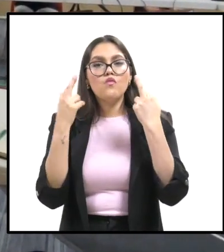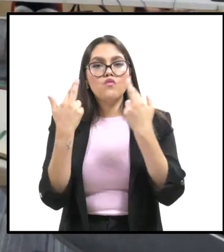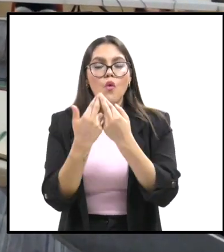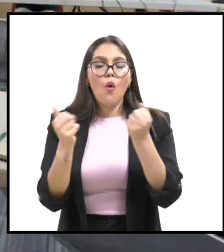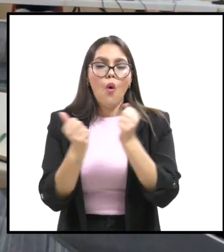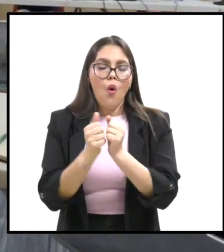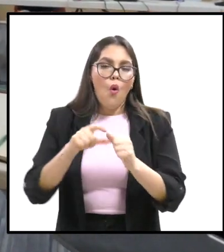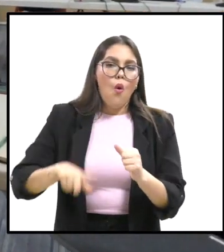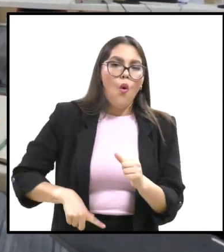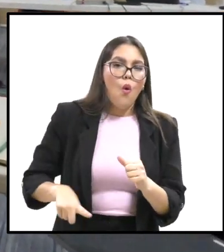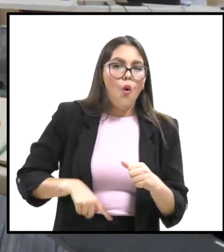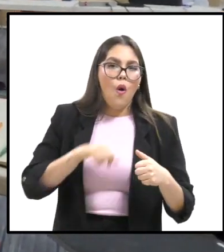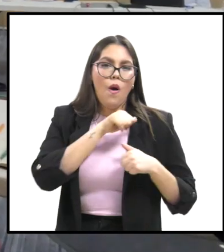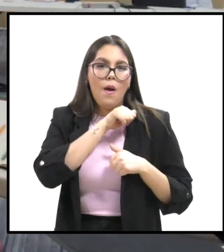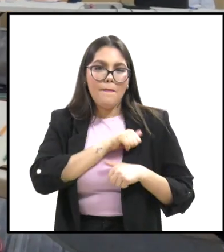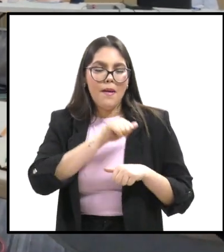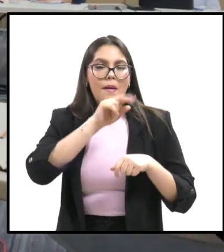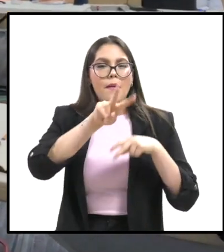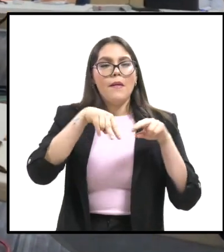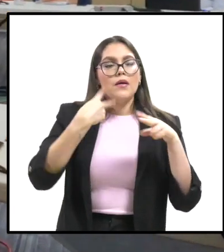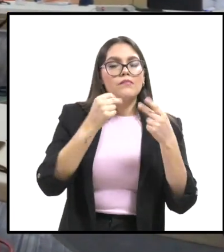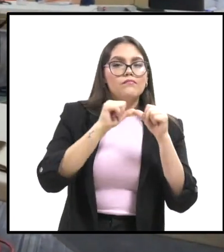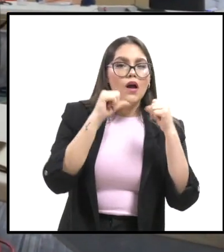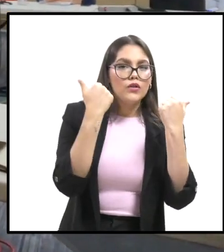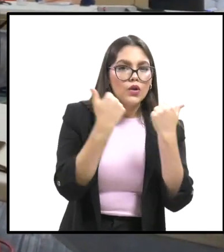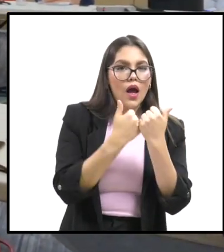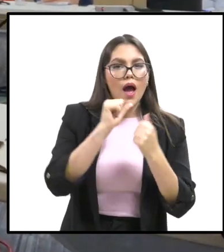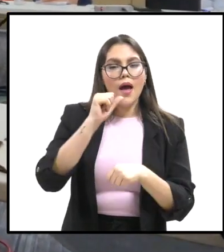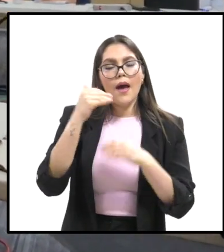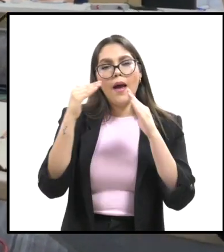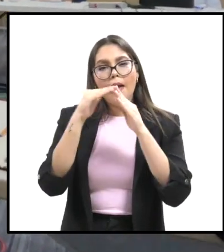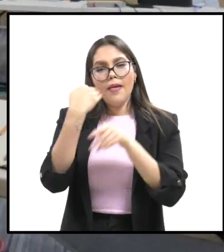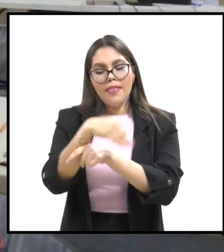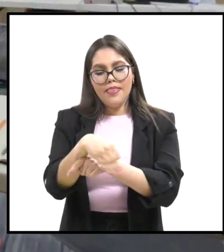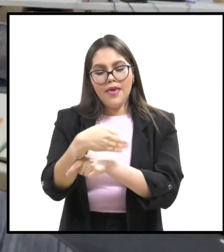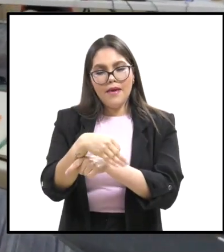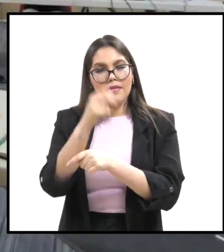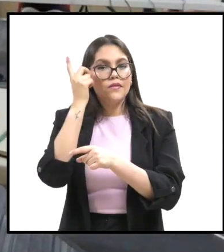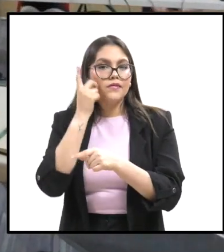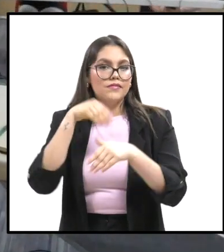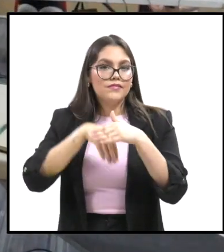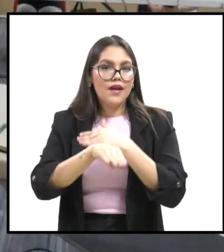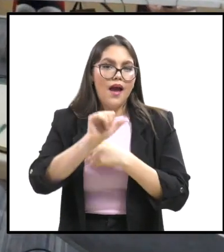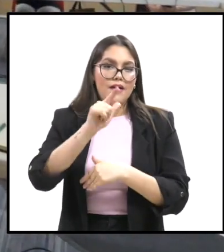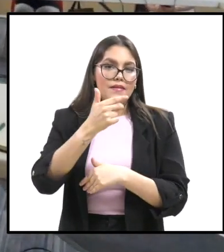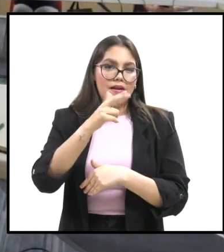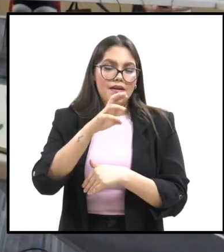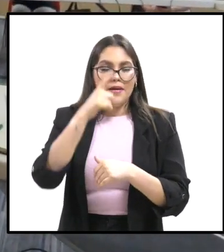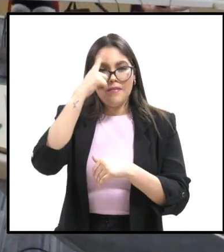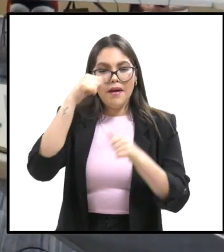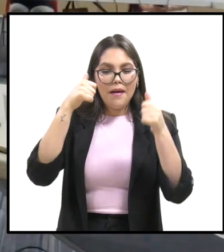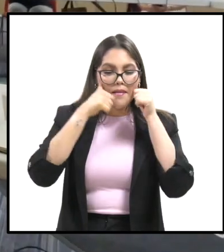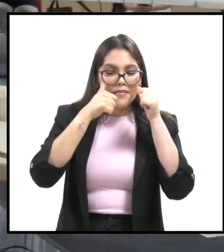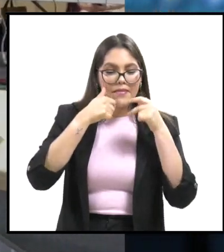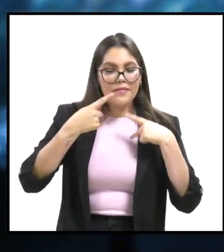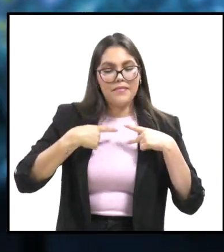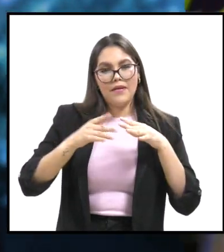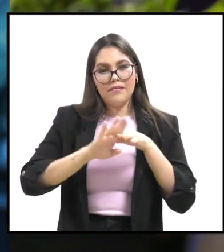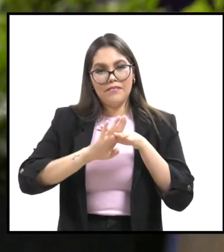con autoridades locales, organizaciones de la sociedad civil y albergues que atienen a personas en movilidad.